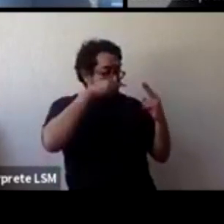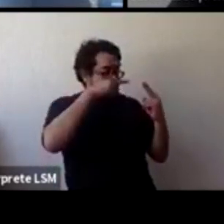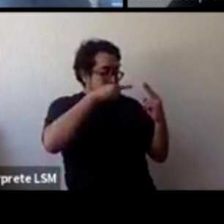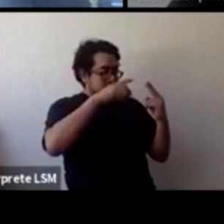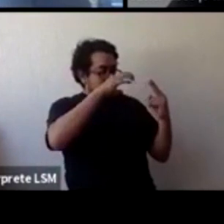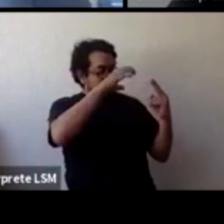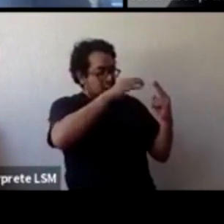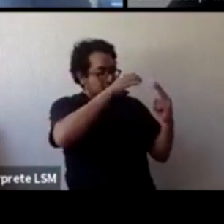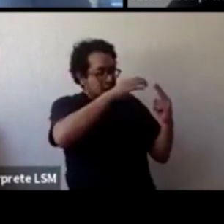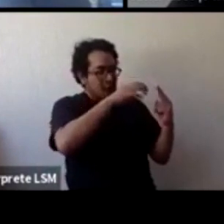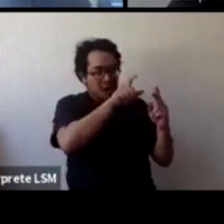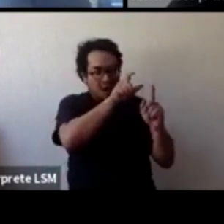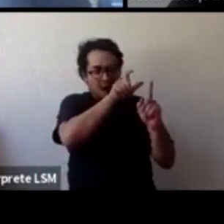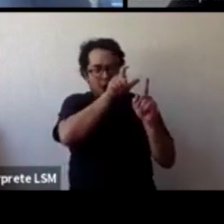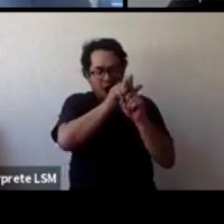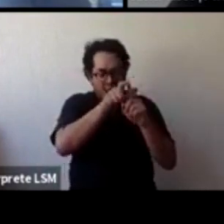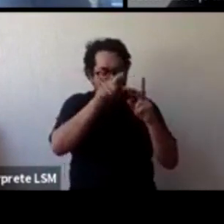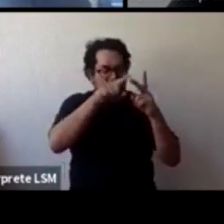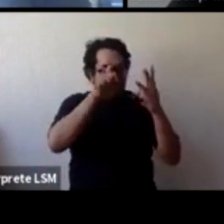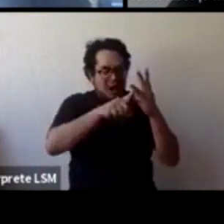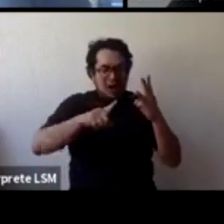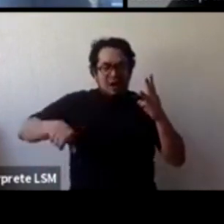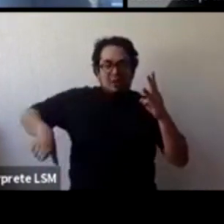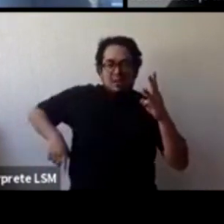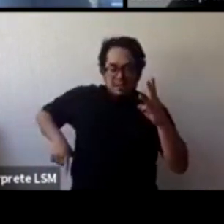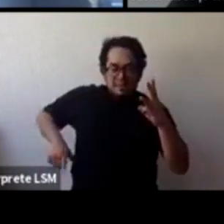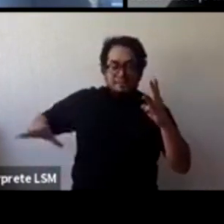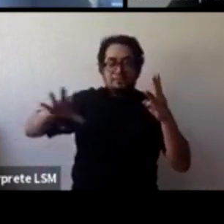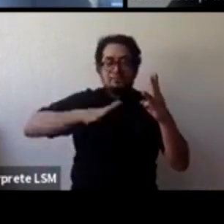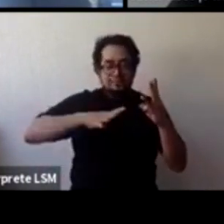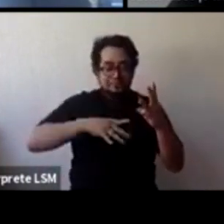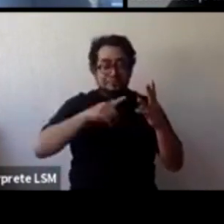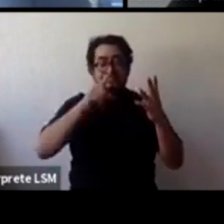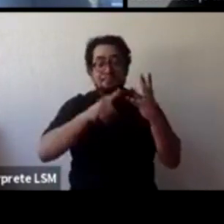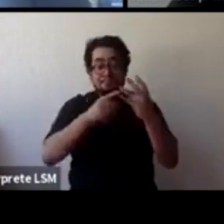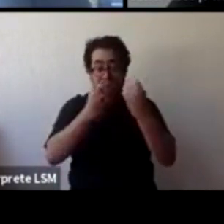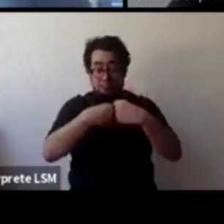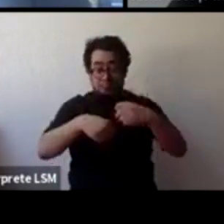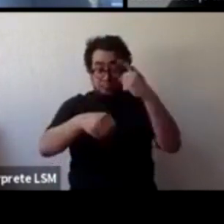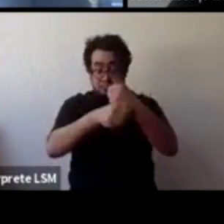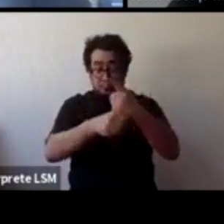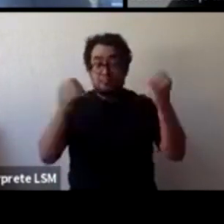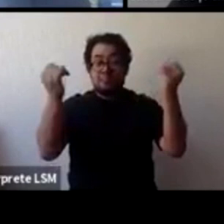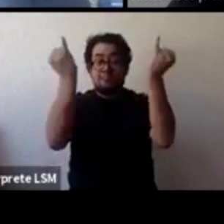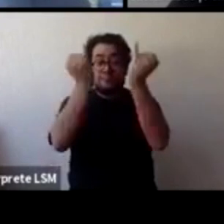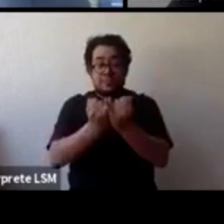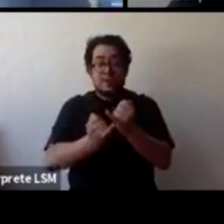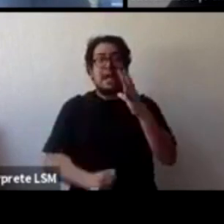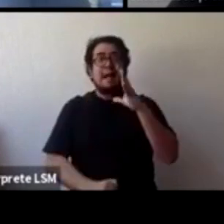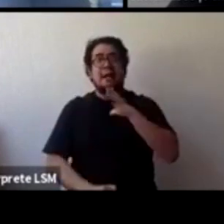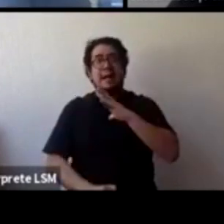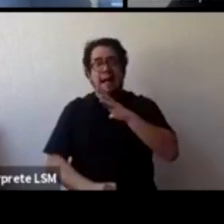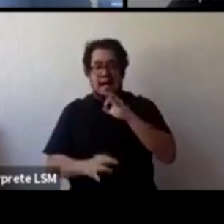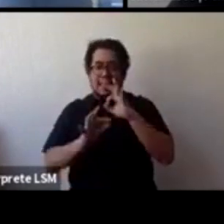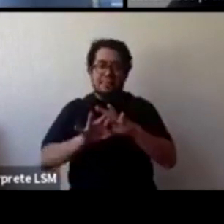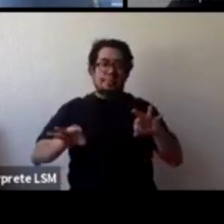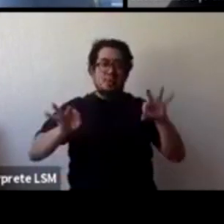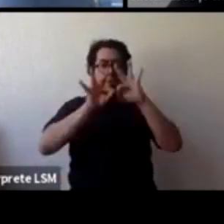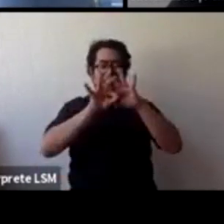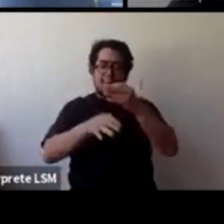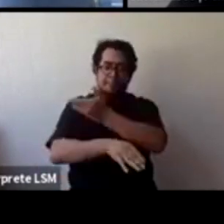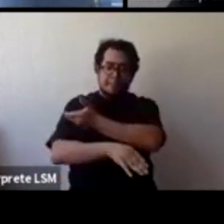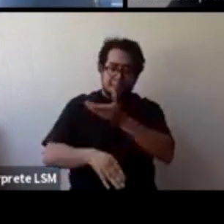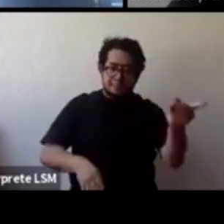un papel el estado tiene un papel la sociedad civil tiene un papel hay papeles importantes para todos y les quería mostrar que